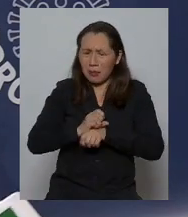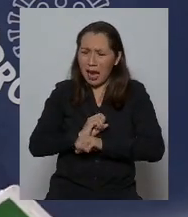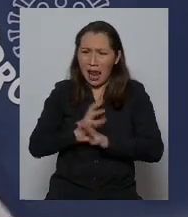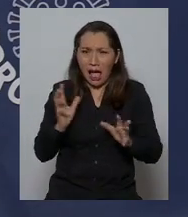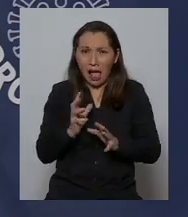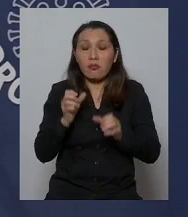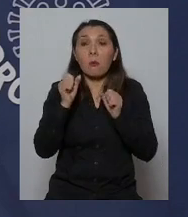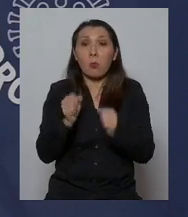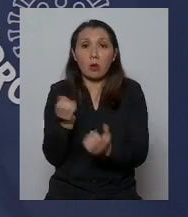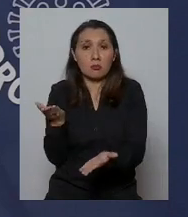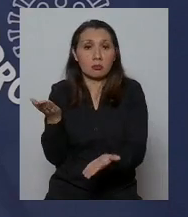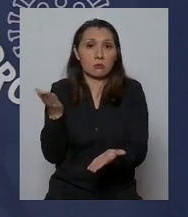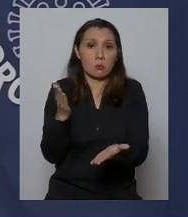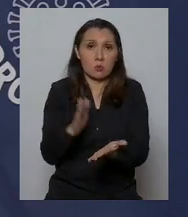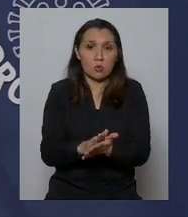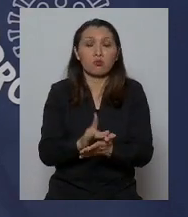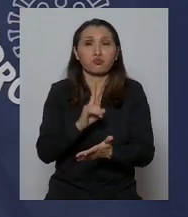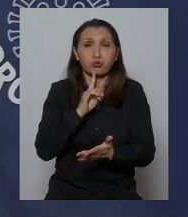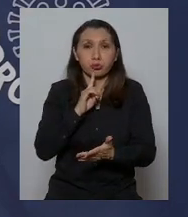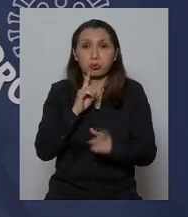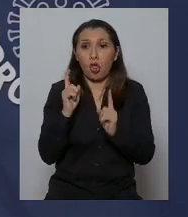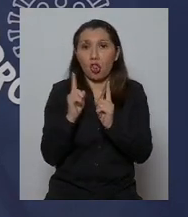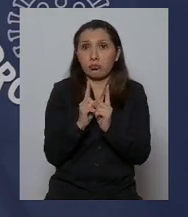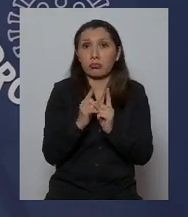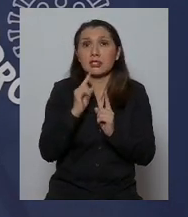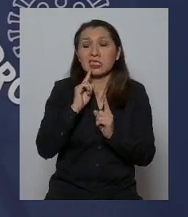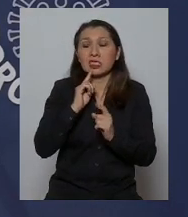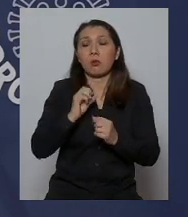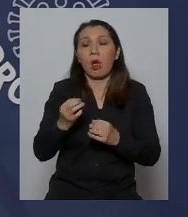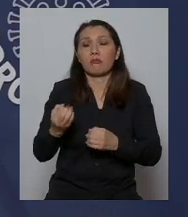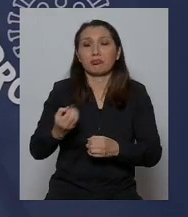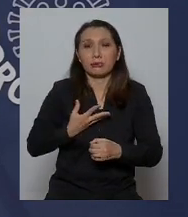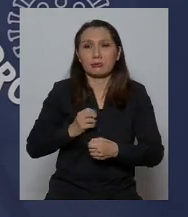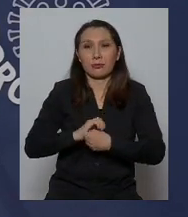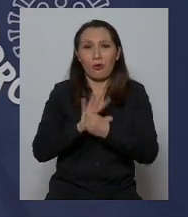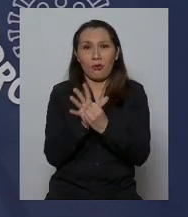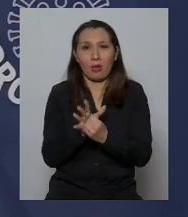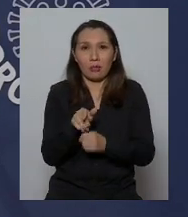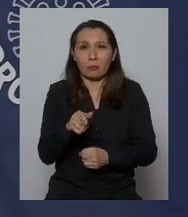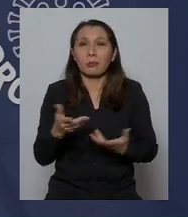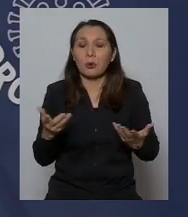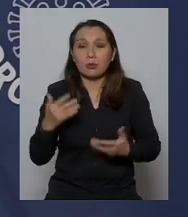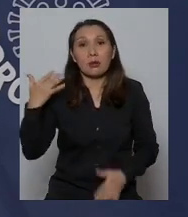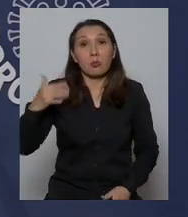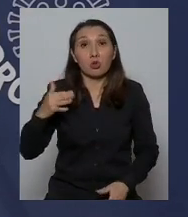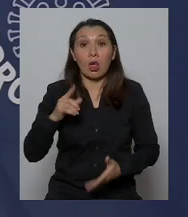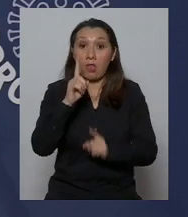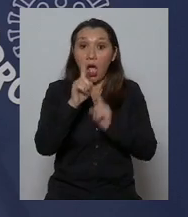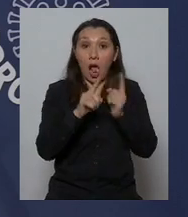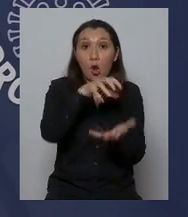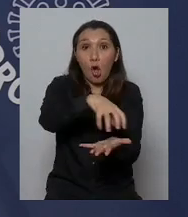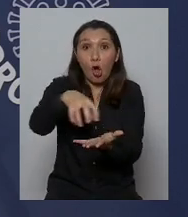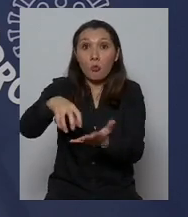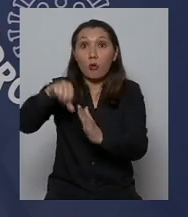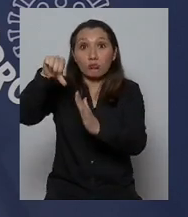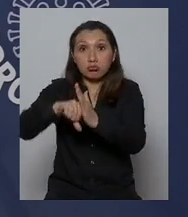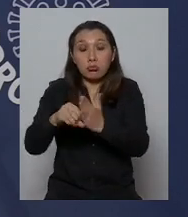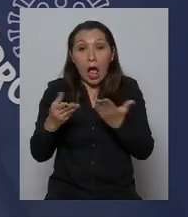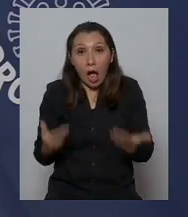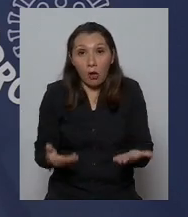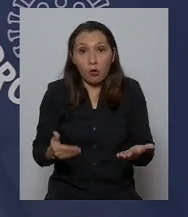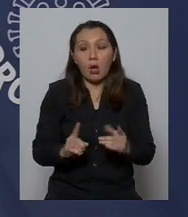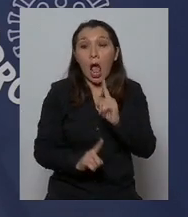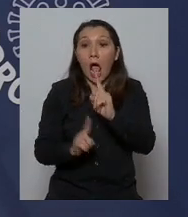poder fallecer en caso de tener un contacto con coronavirus por eso es fundamental aquellas comunas que están en cuarentena